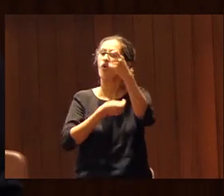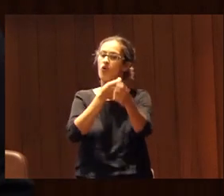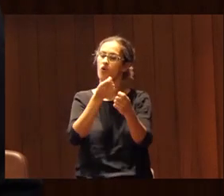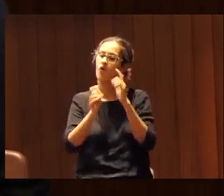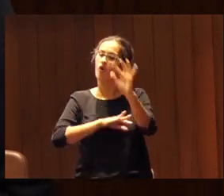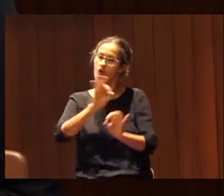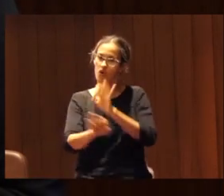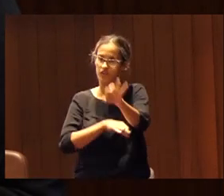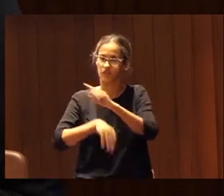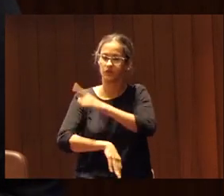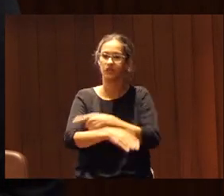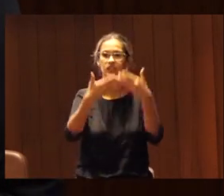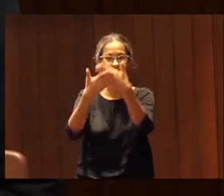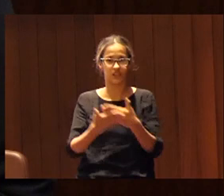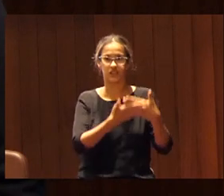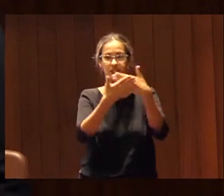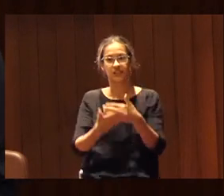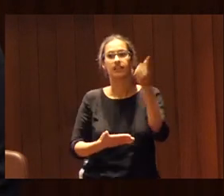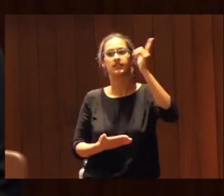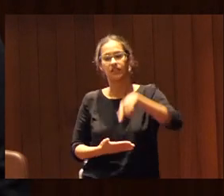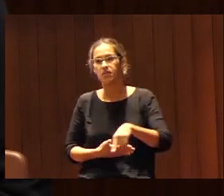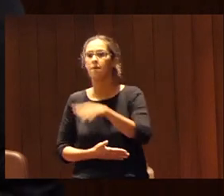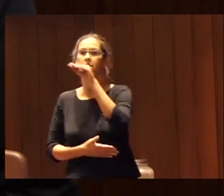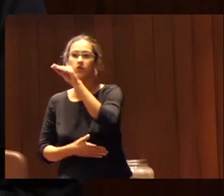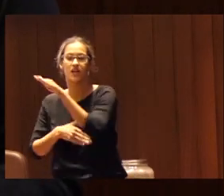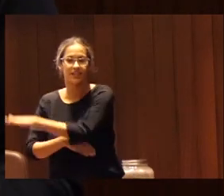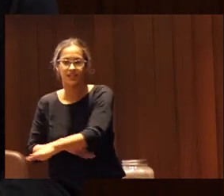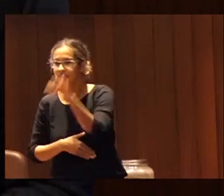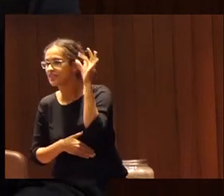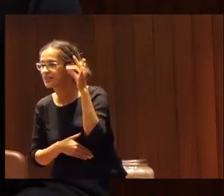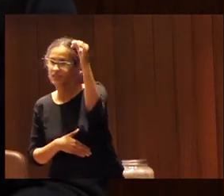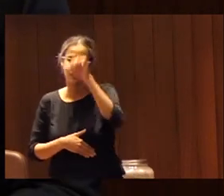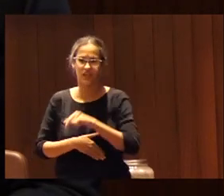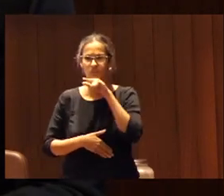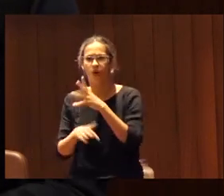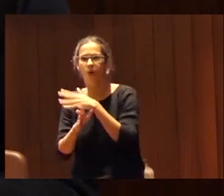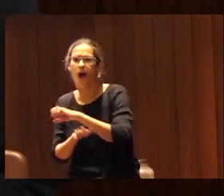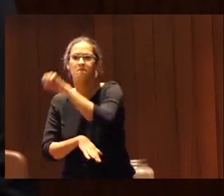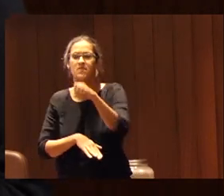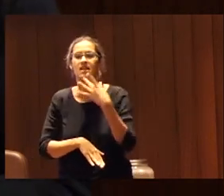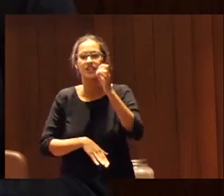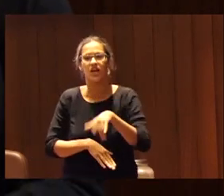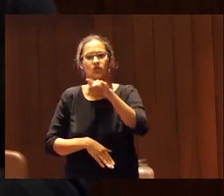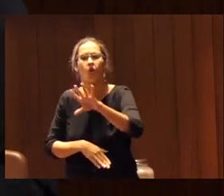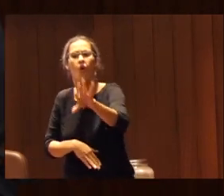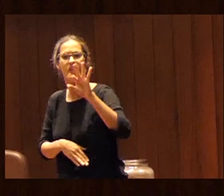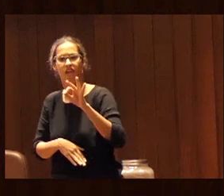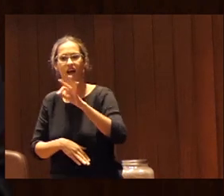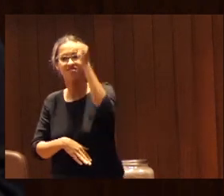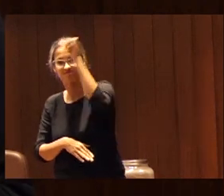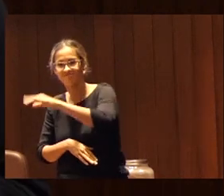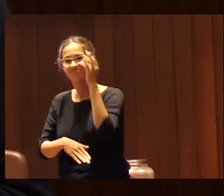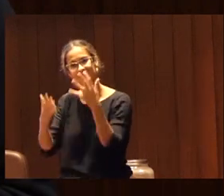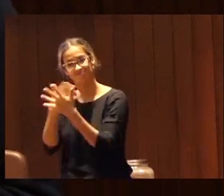cuestionarios a niñas y niños preguntándoles quién juega más tú has elegido estar en un equipo mixto o te gustaría otra cosa